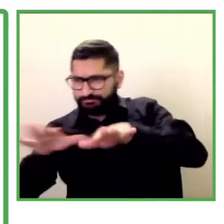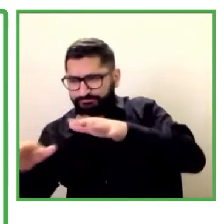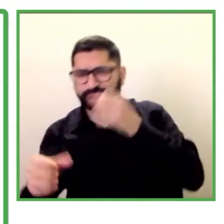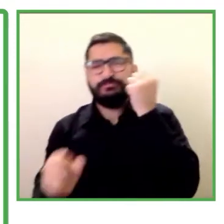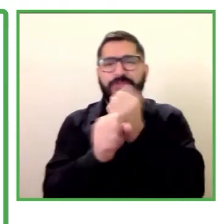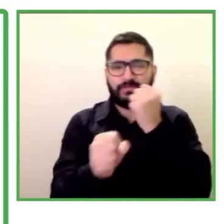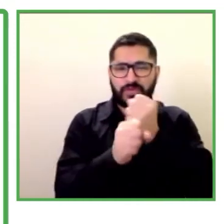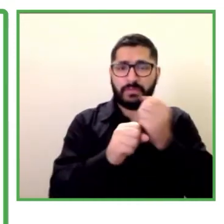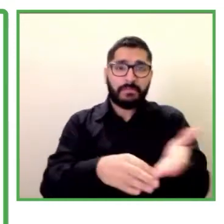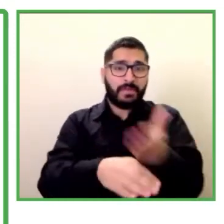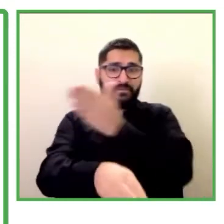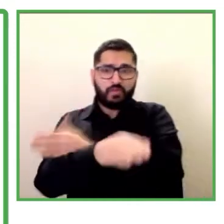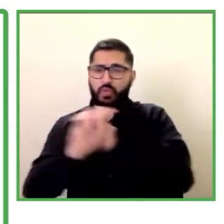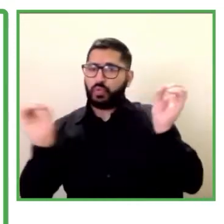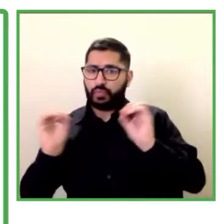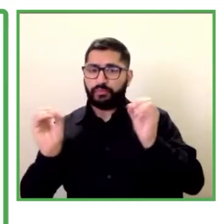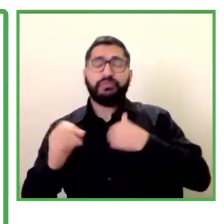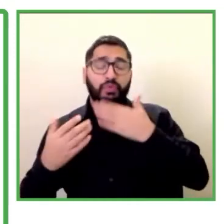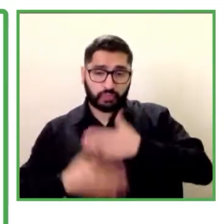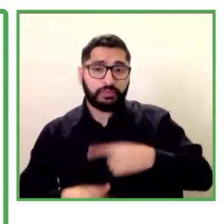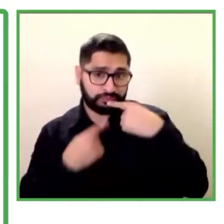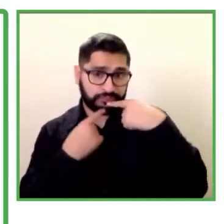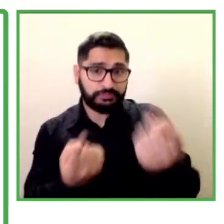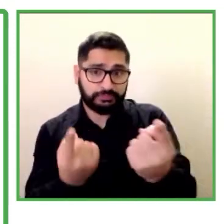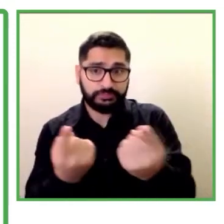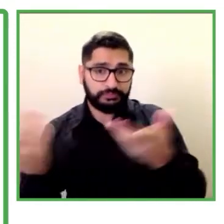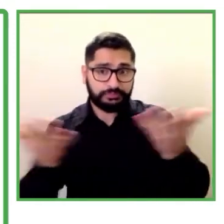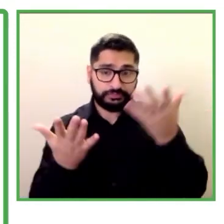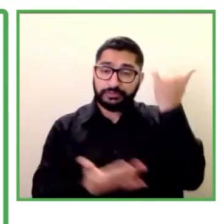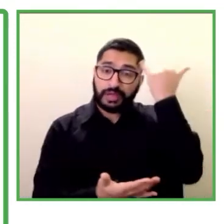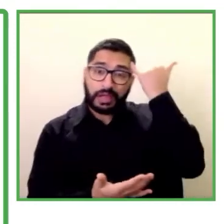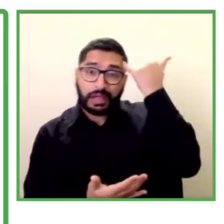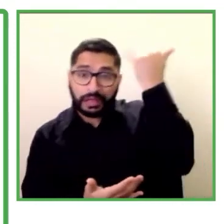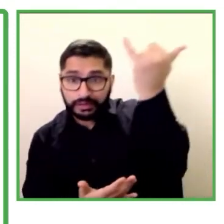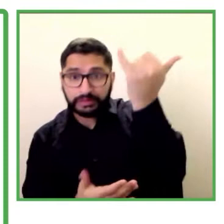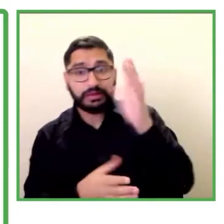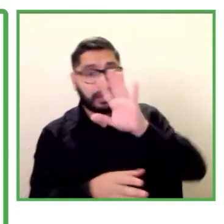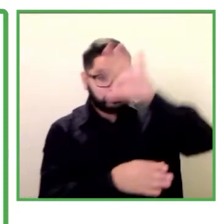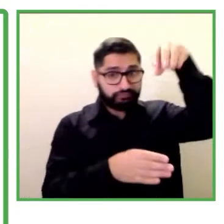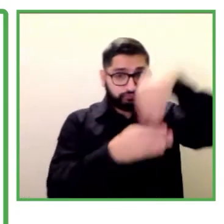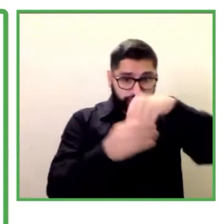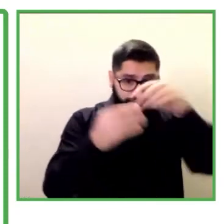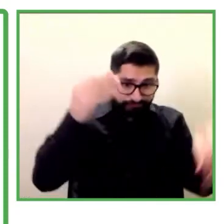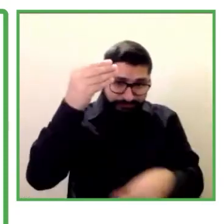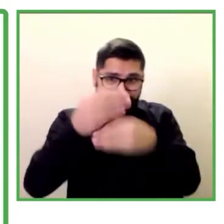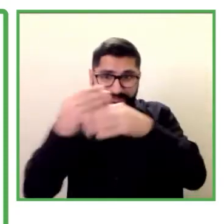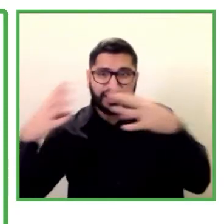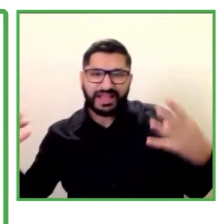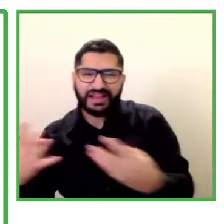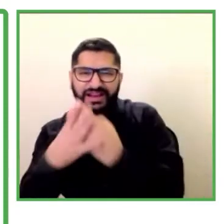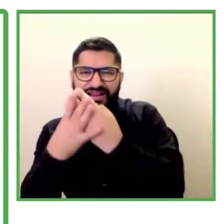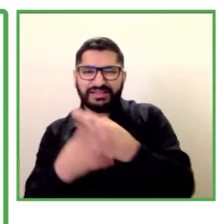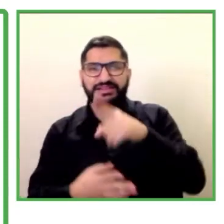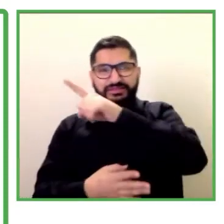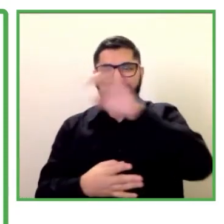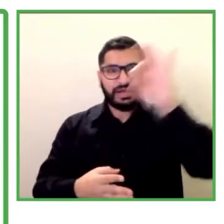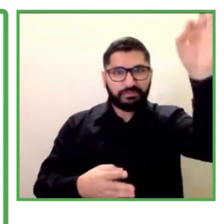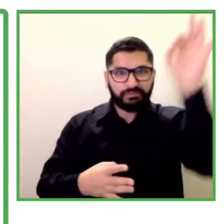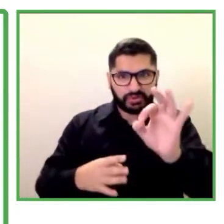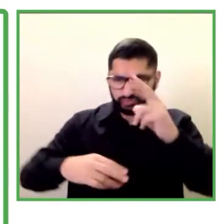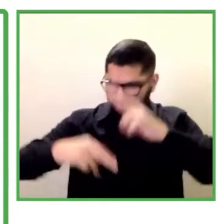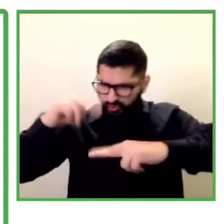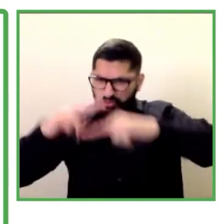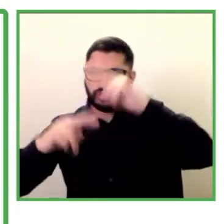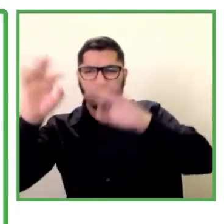% de las actividades y las iniciativas que hacemos implementadas en la red son 100% construidas por las mismas empresas estas 60 empresas nos dividimos en mesas de